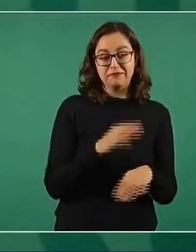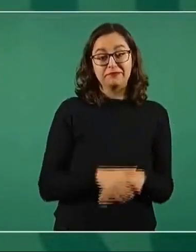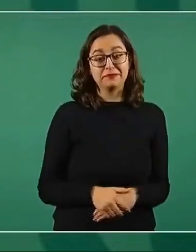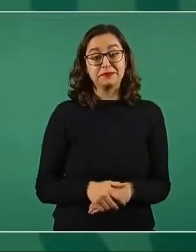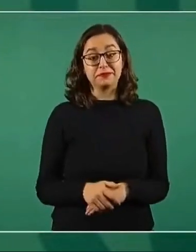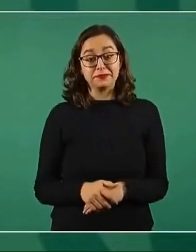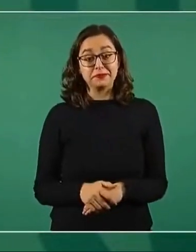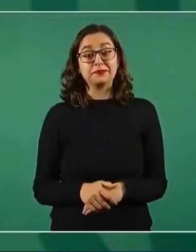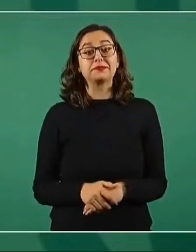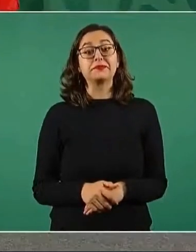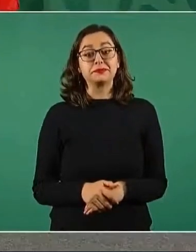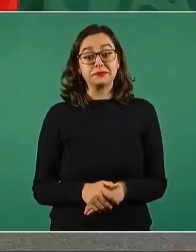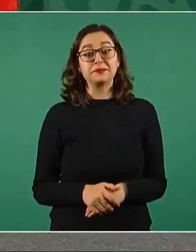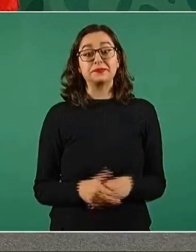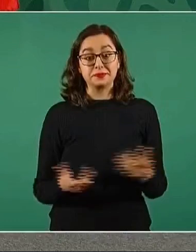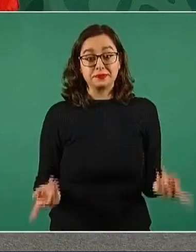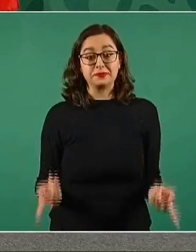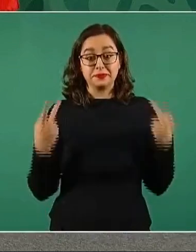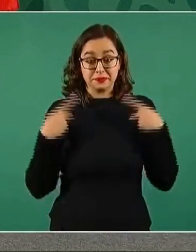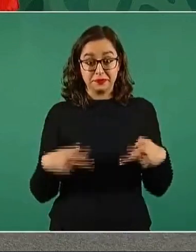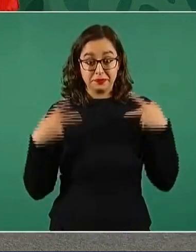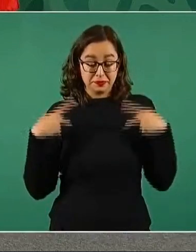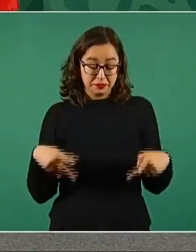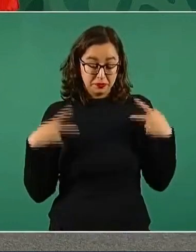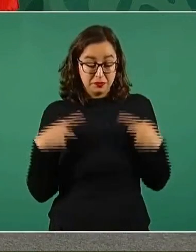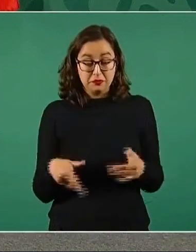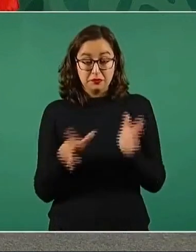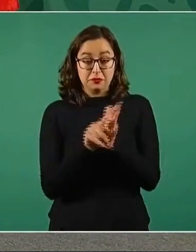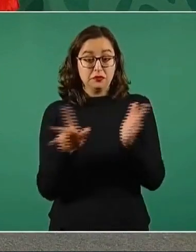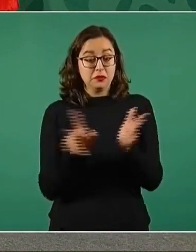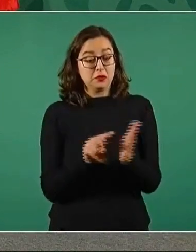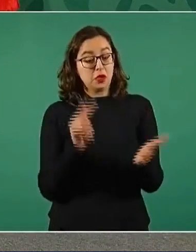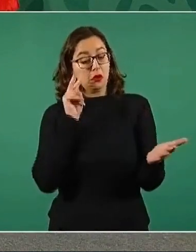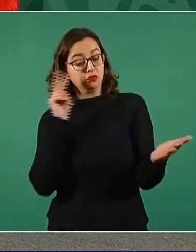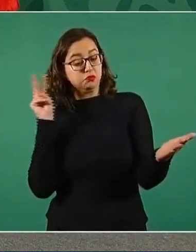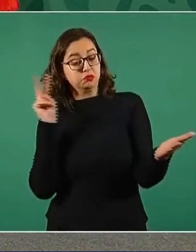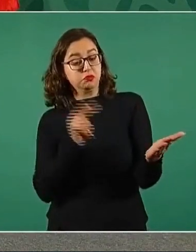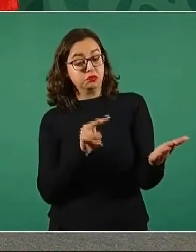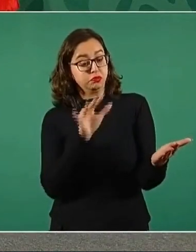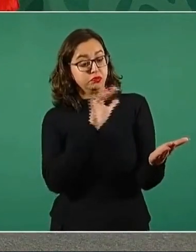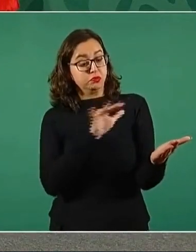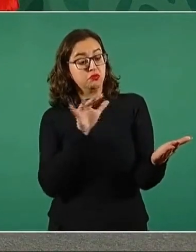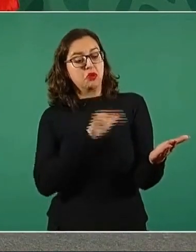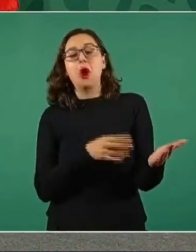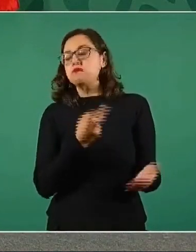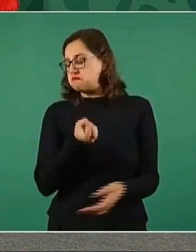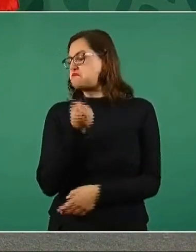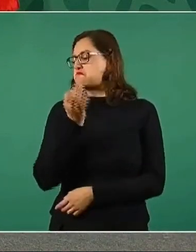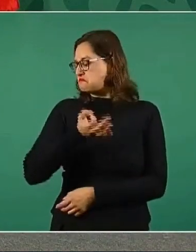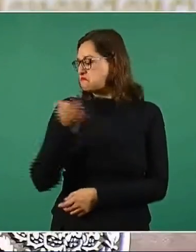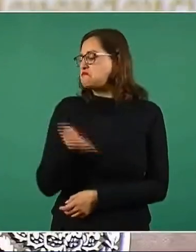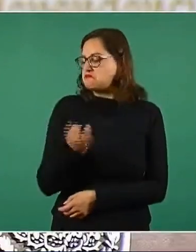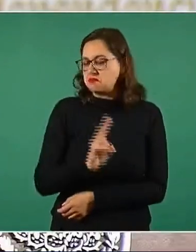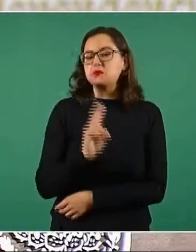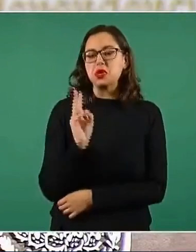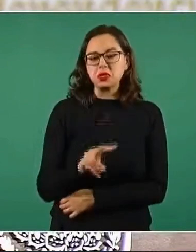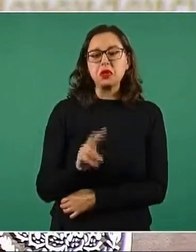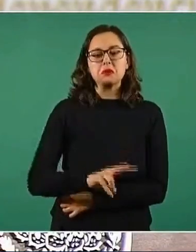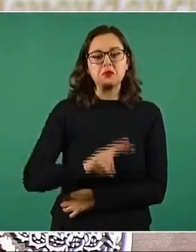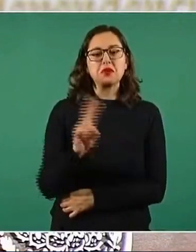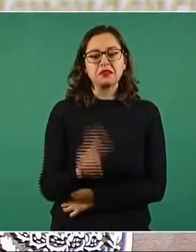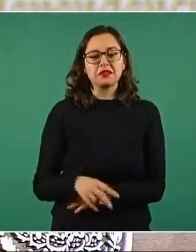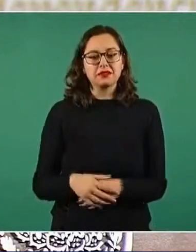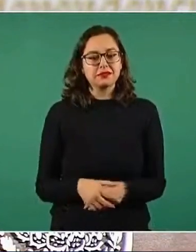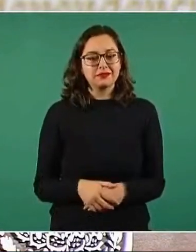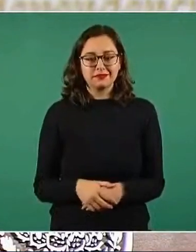pues claro, el que lee este periódico, así piensa, aunque